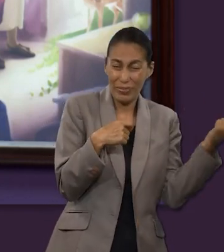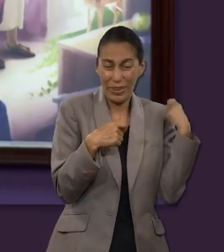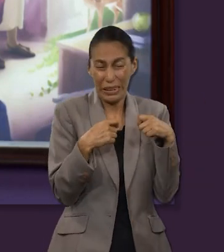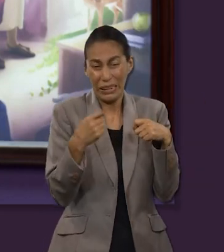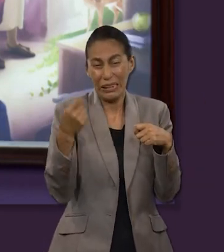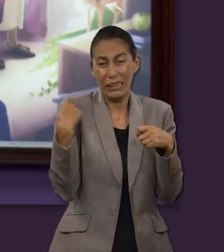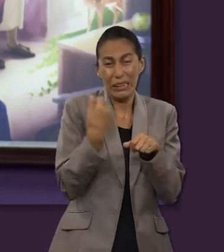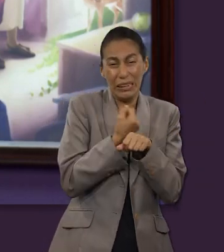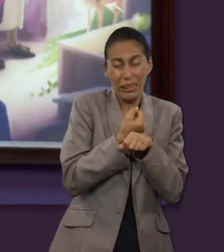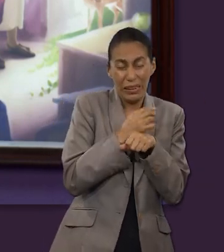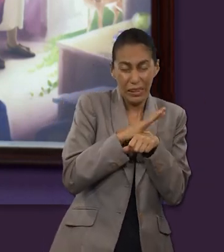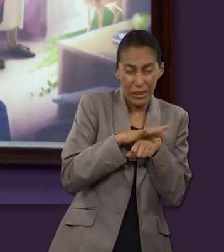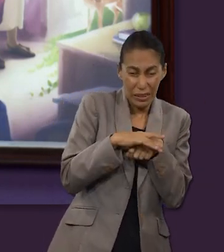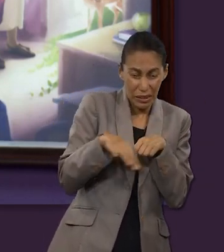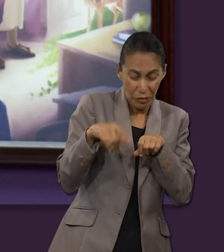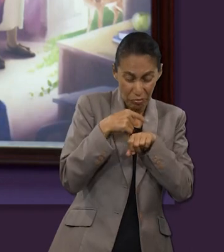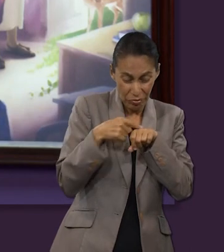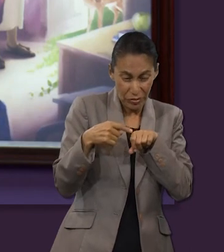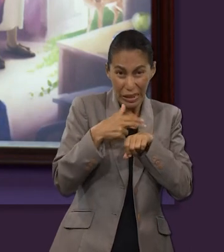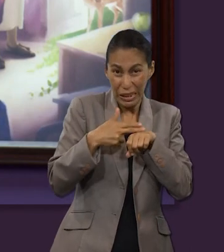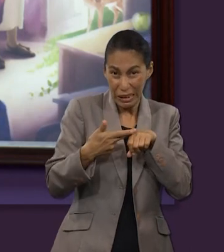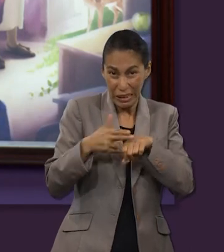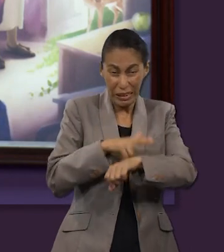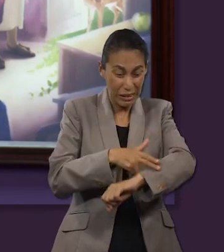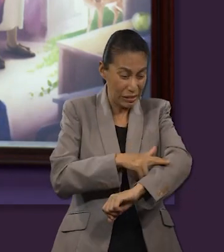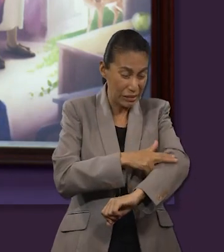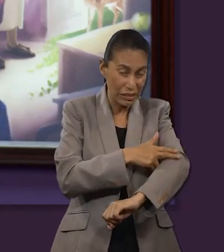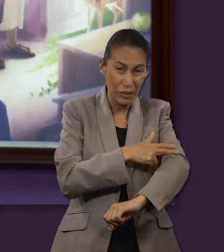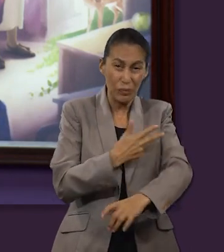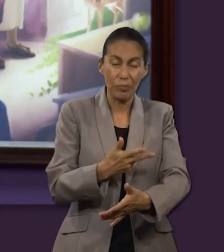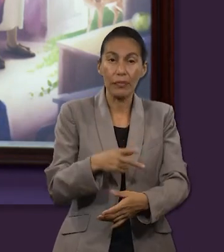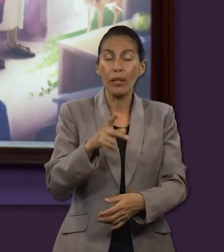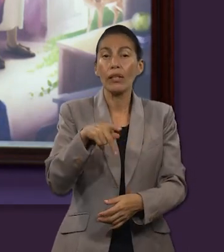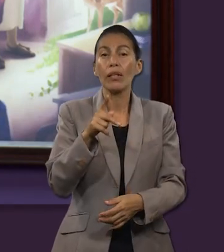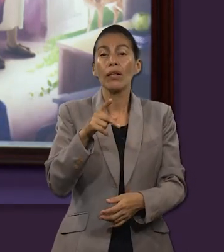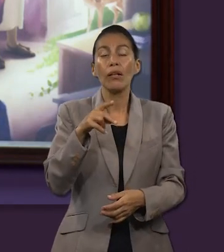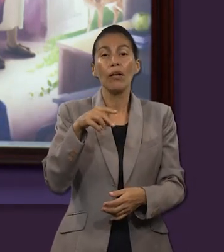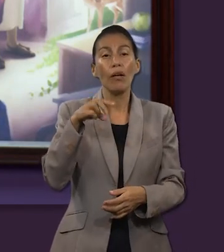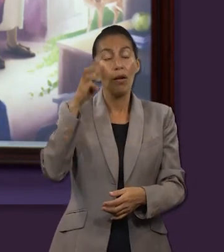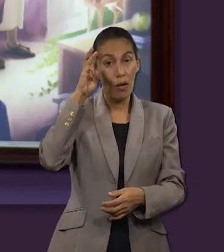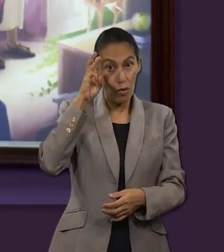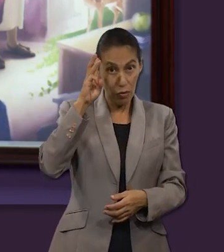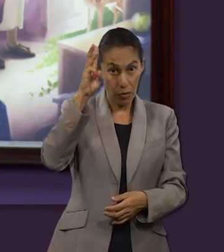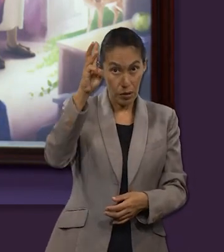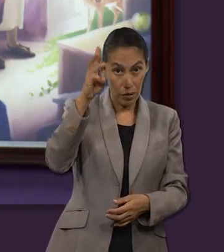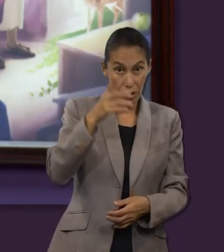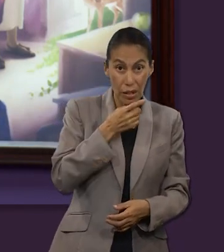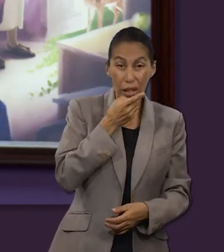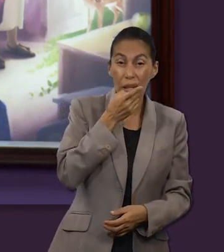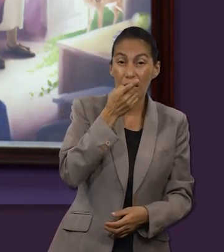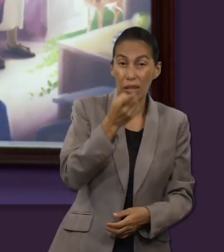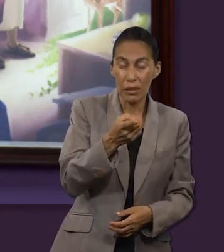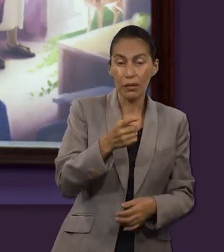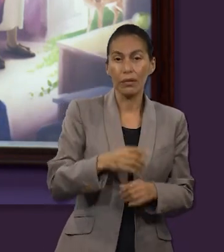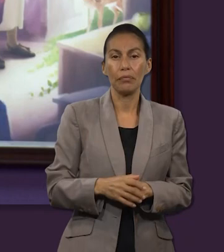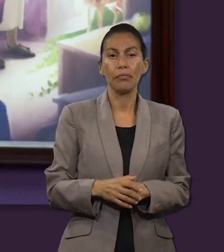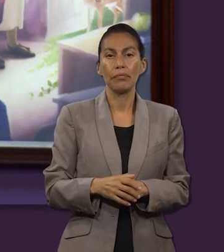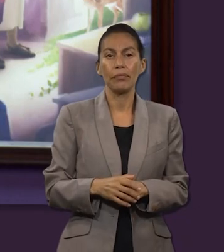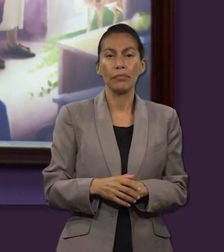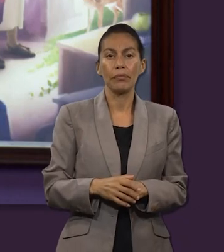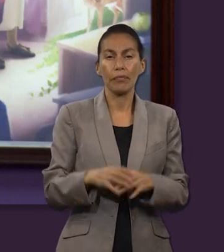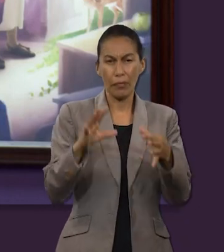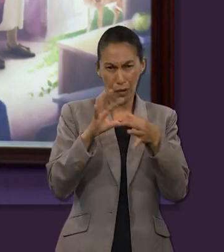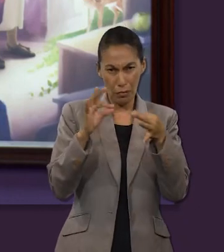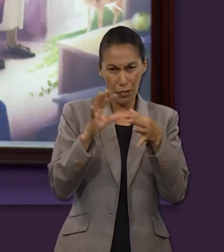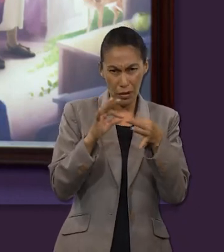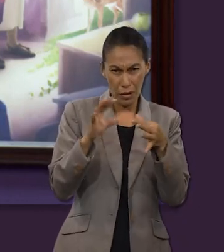Jesús lucía, lacerado, sangrante. Sin embargo, la famosa escritora Elena de White amplía